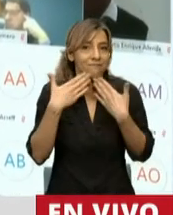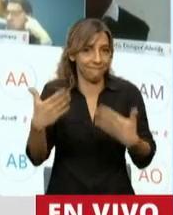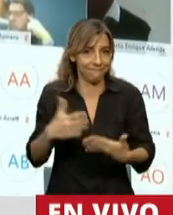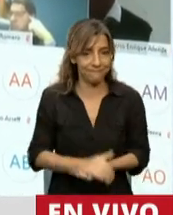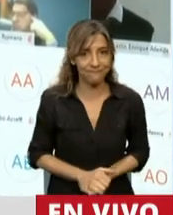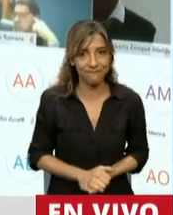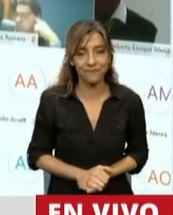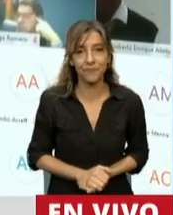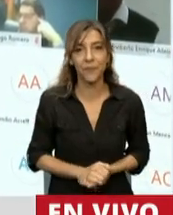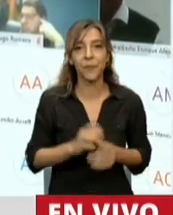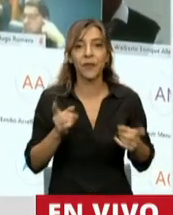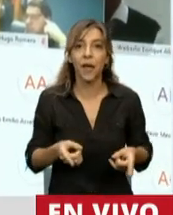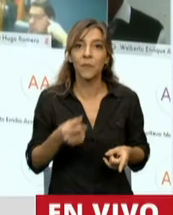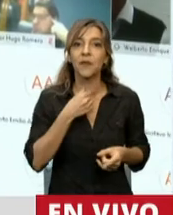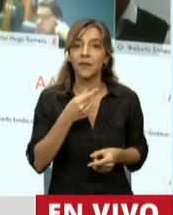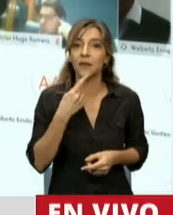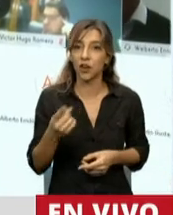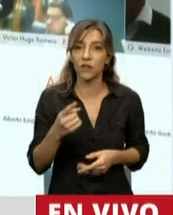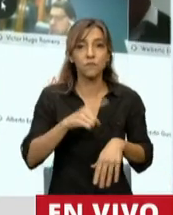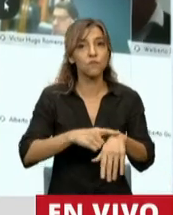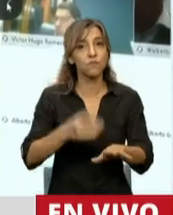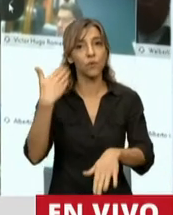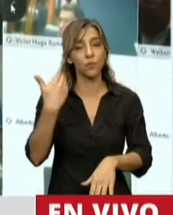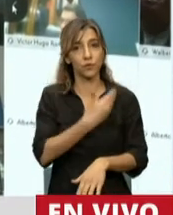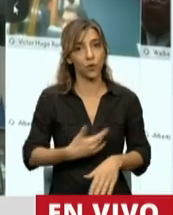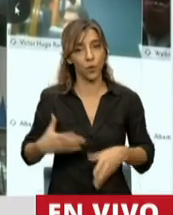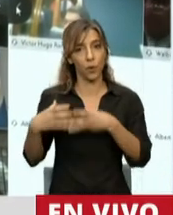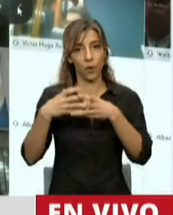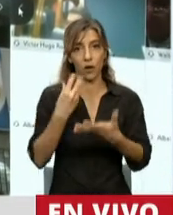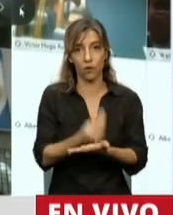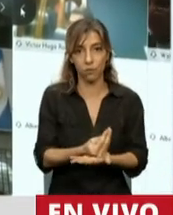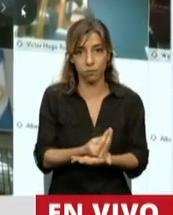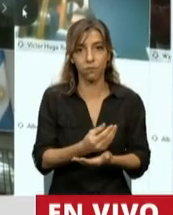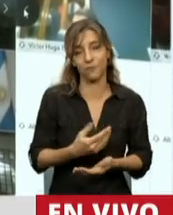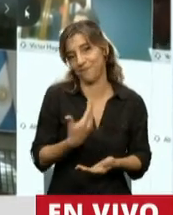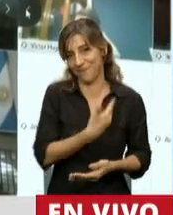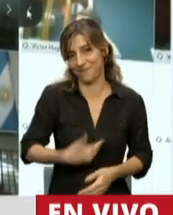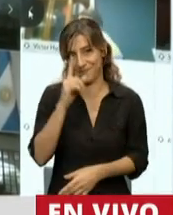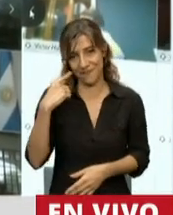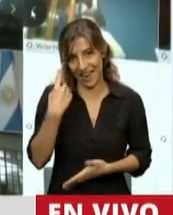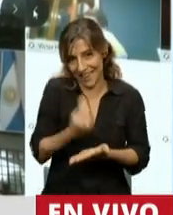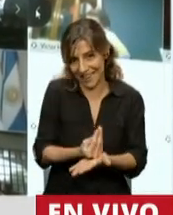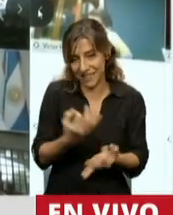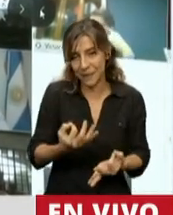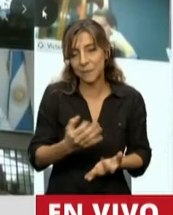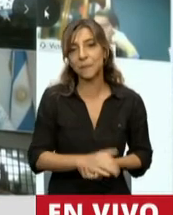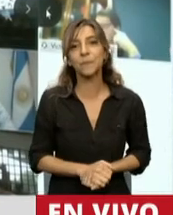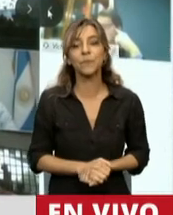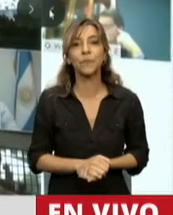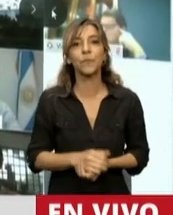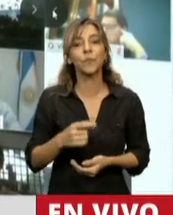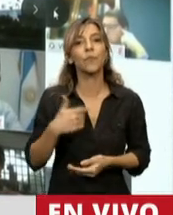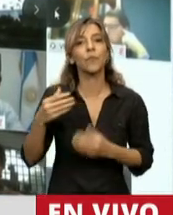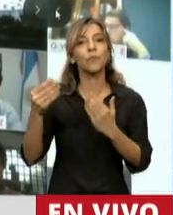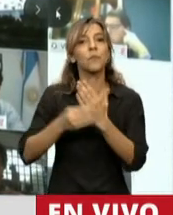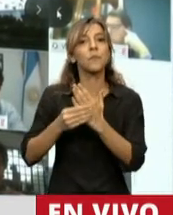que cuando asumió este gobierno, el señor presidente Alonso Fernández, y asumió el ministro de Obras